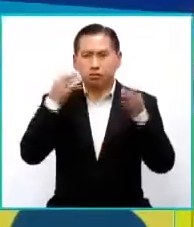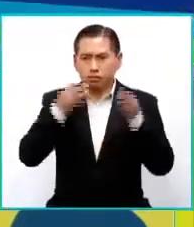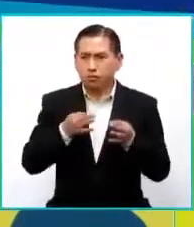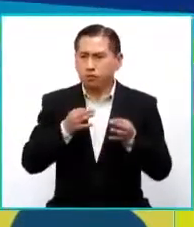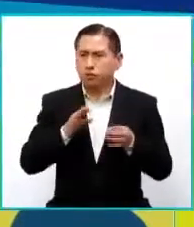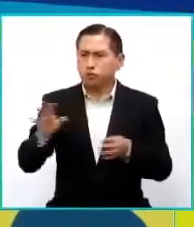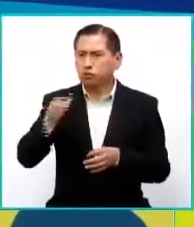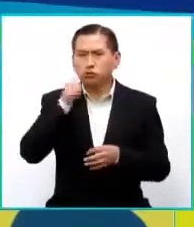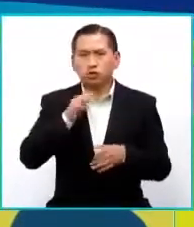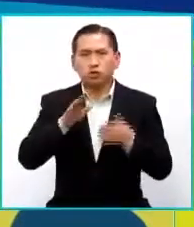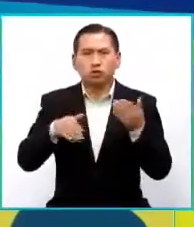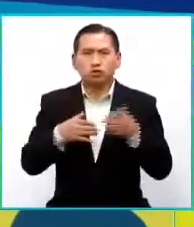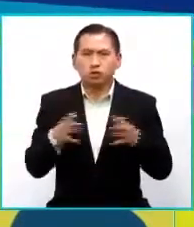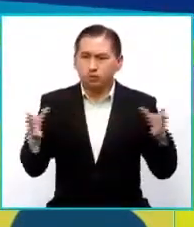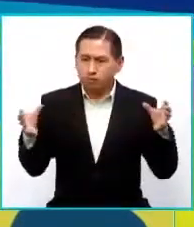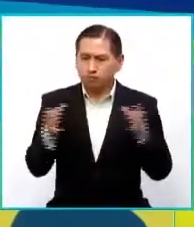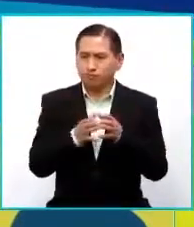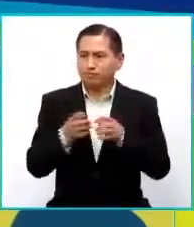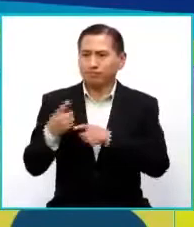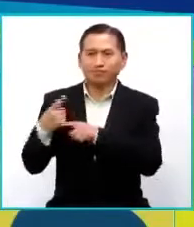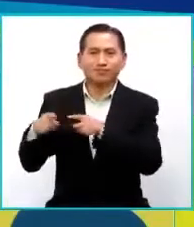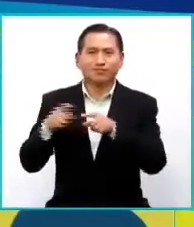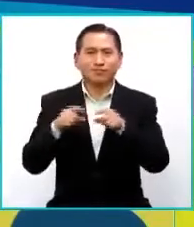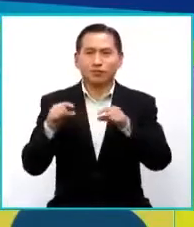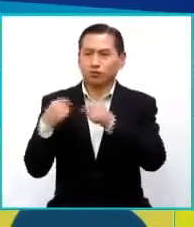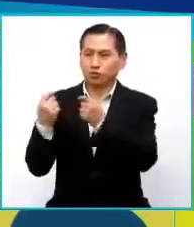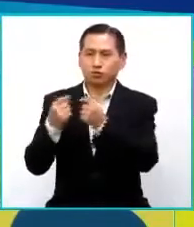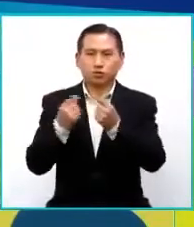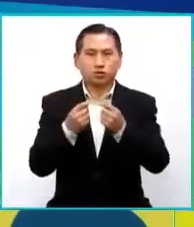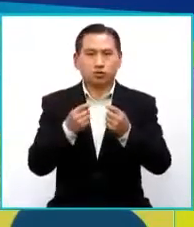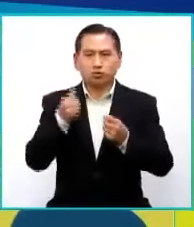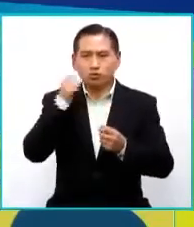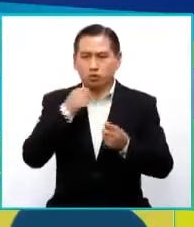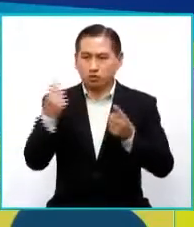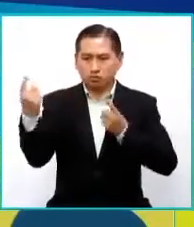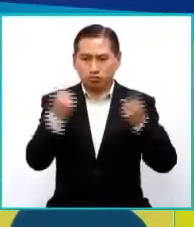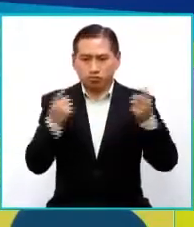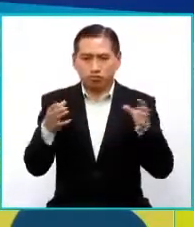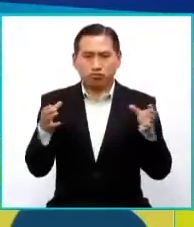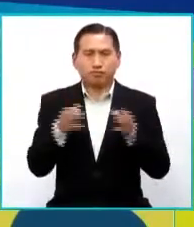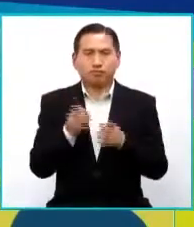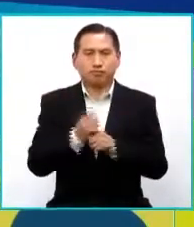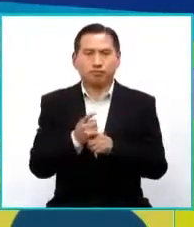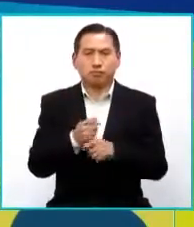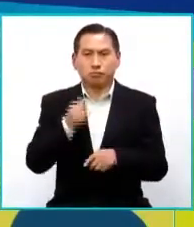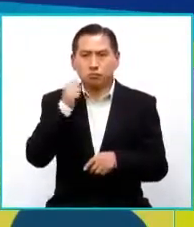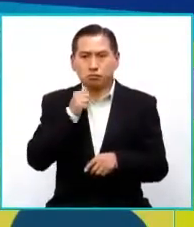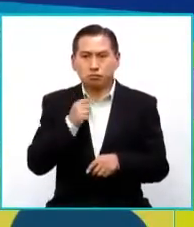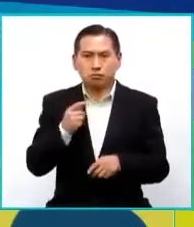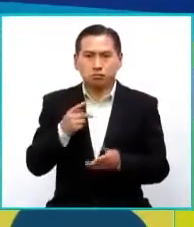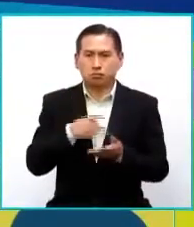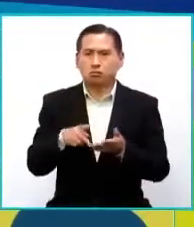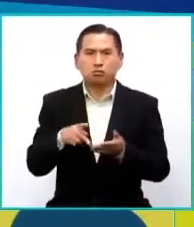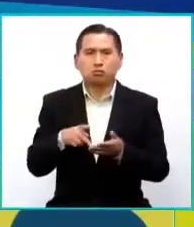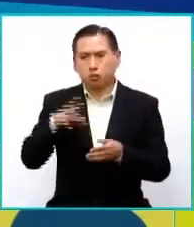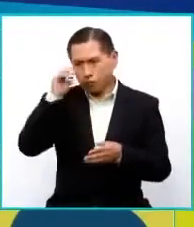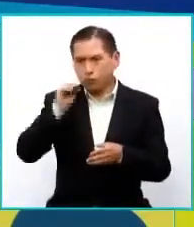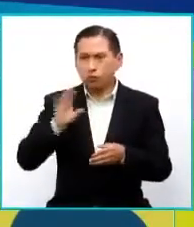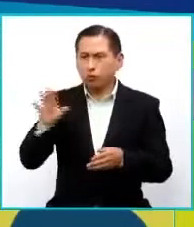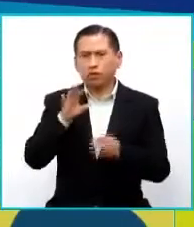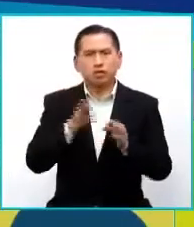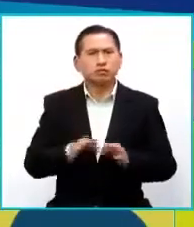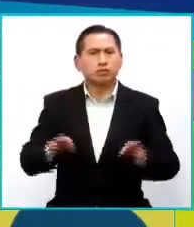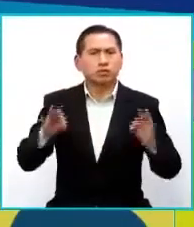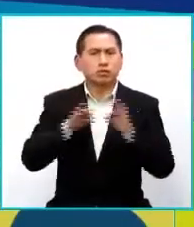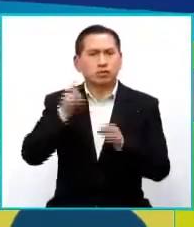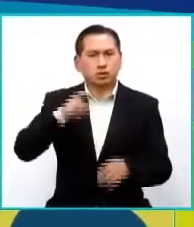todas las mujeres de los diferentes elencos para que participen de esto. Pero no solo a ellas, también a los chicos, que es importante que